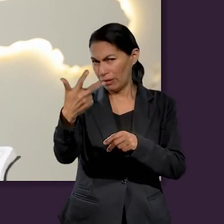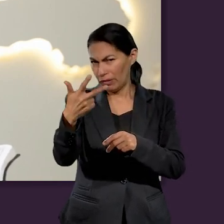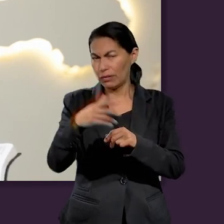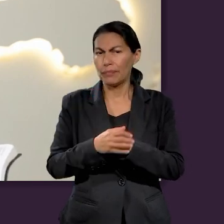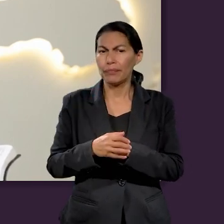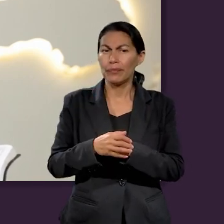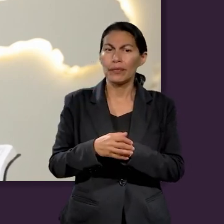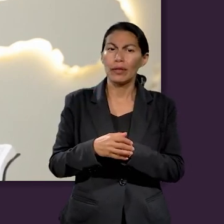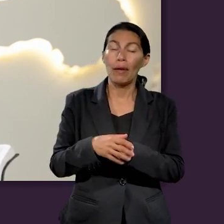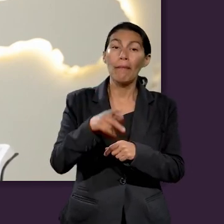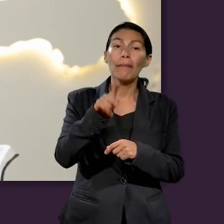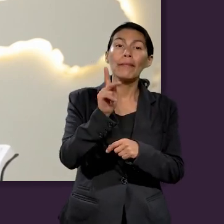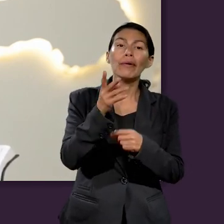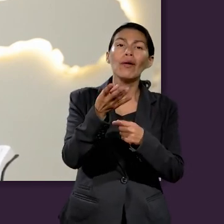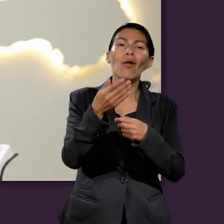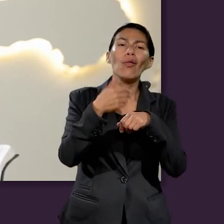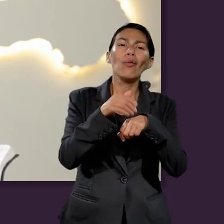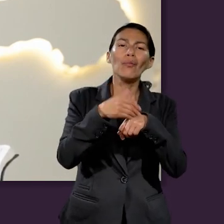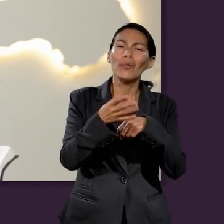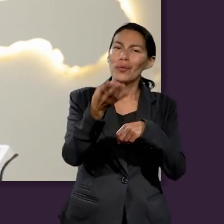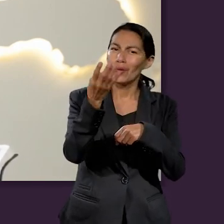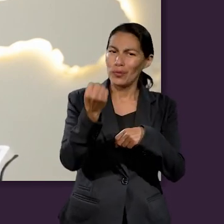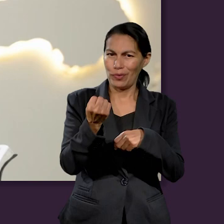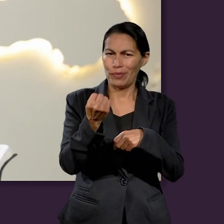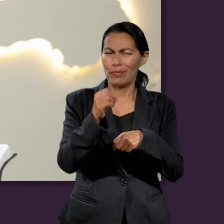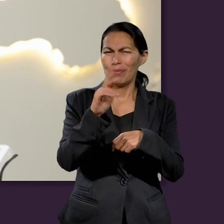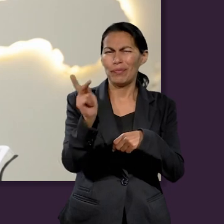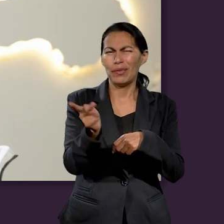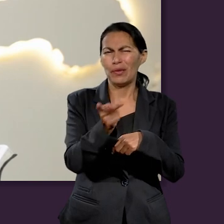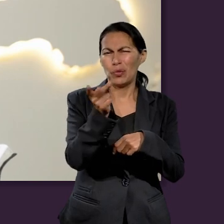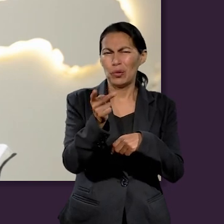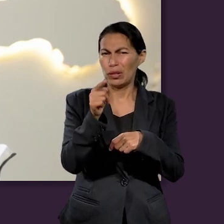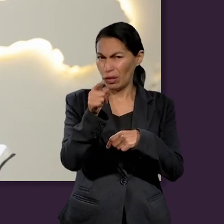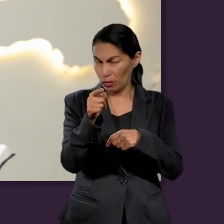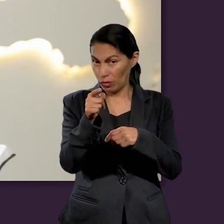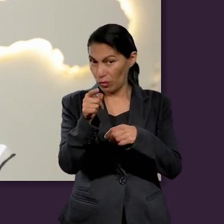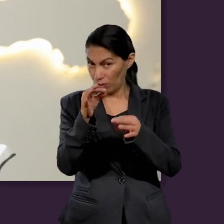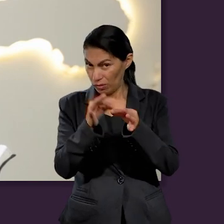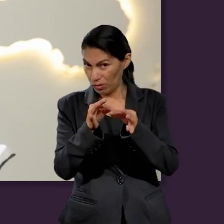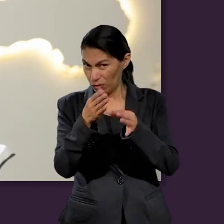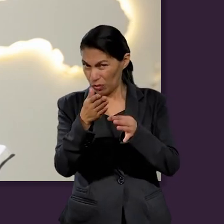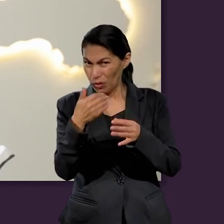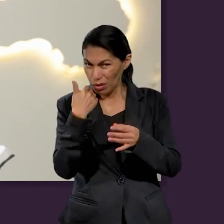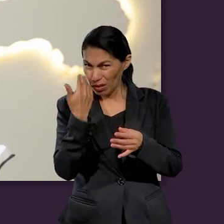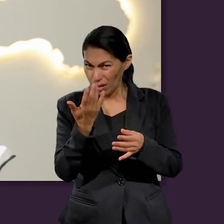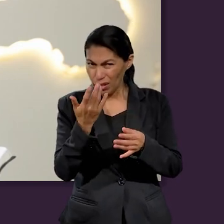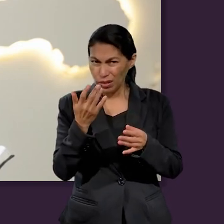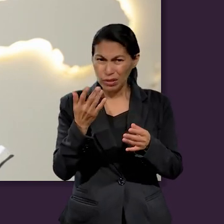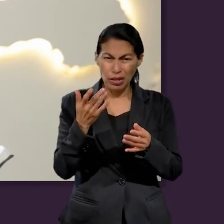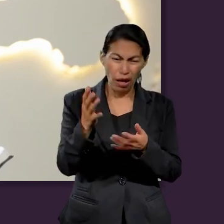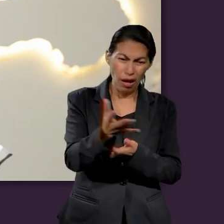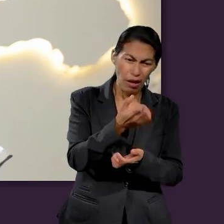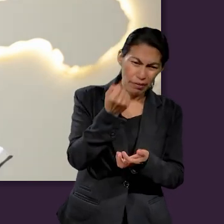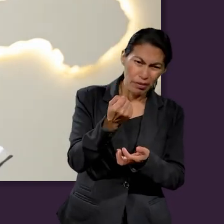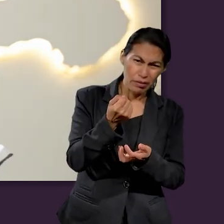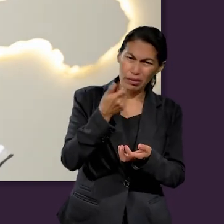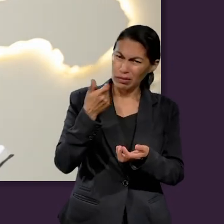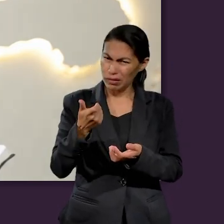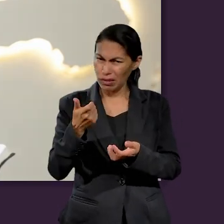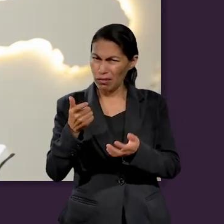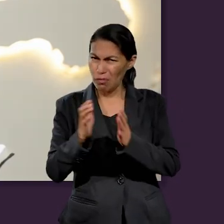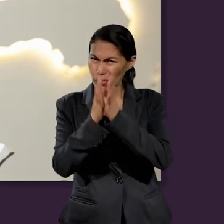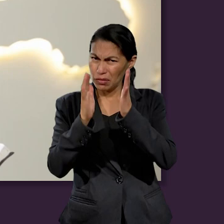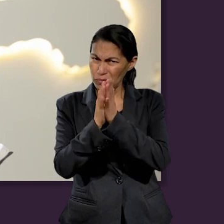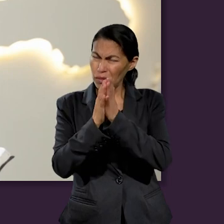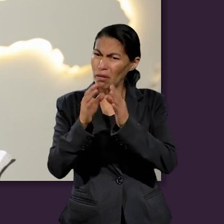fuéramos bautizados, una de las 13 preguntas, la número 9, era si nosotros estábamos